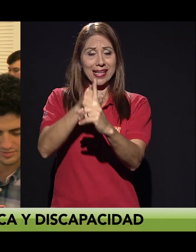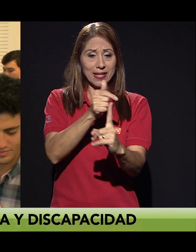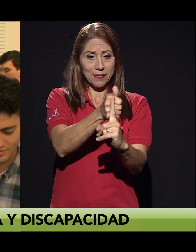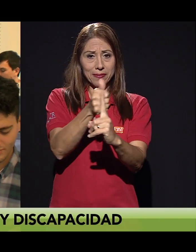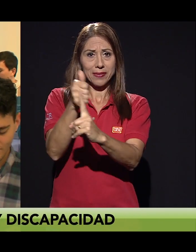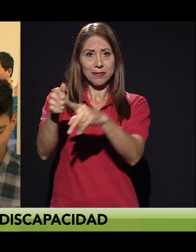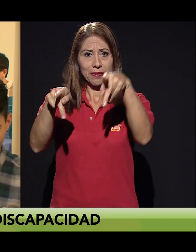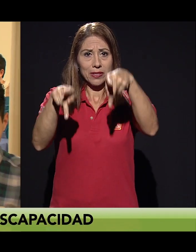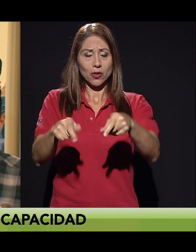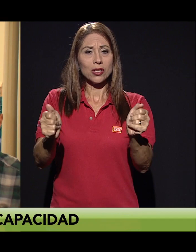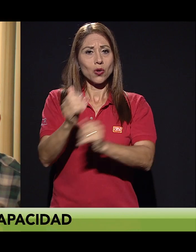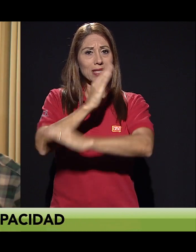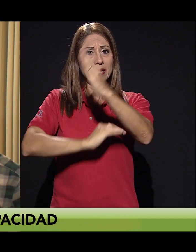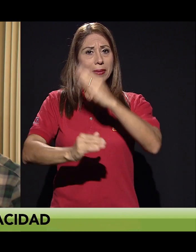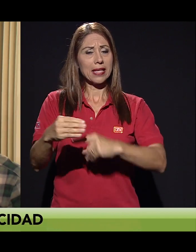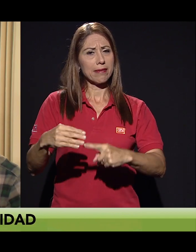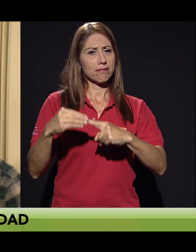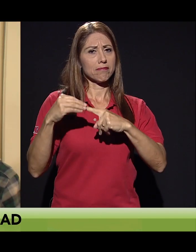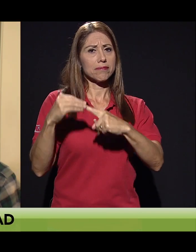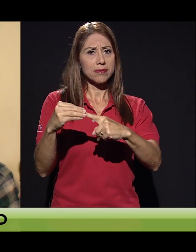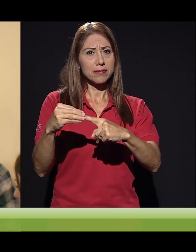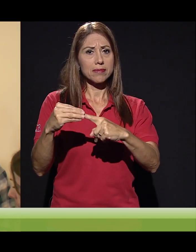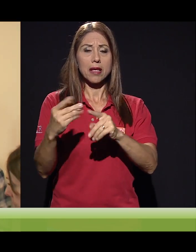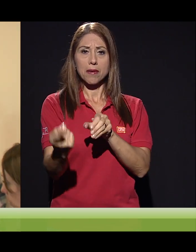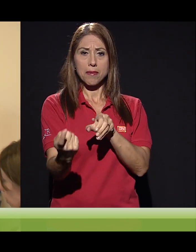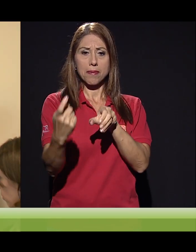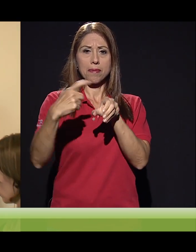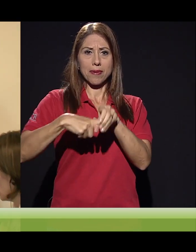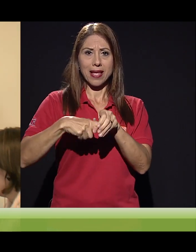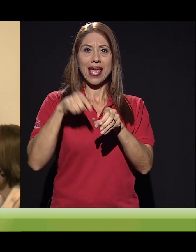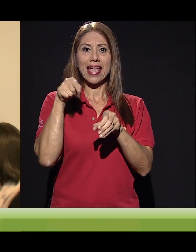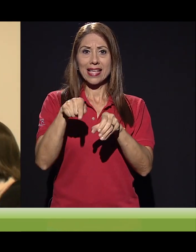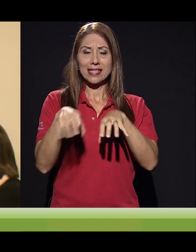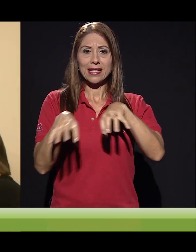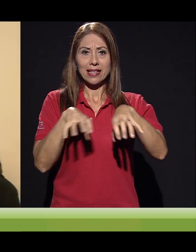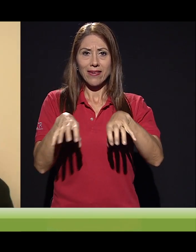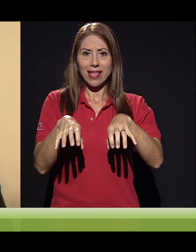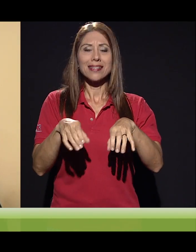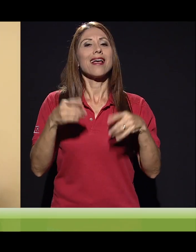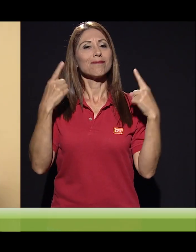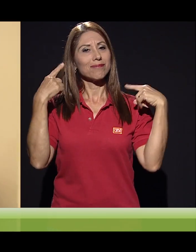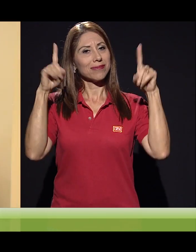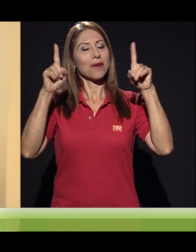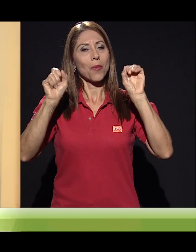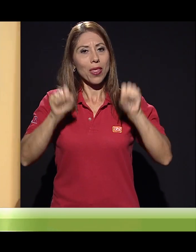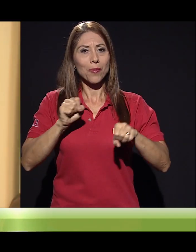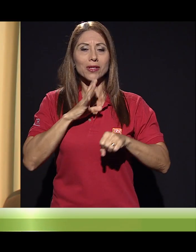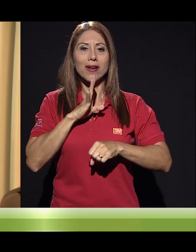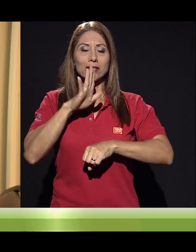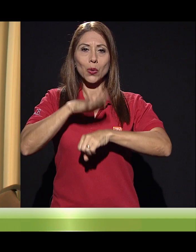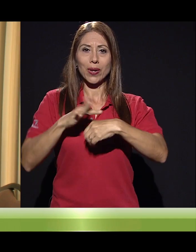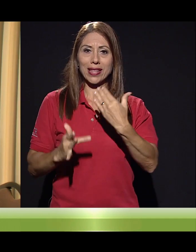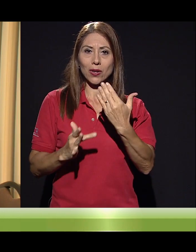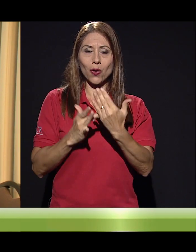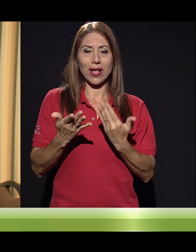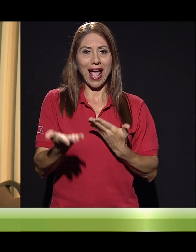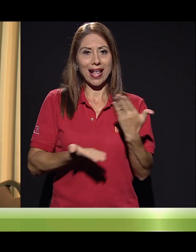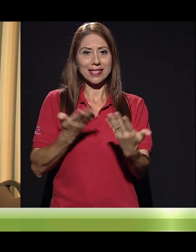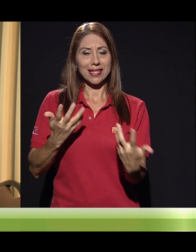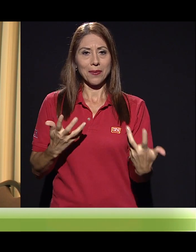discapacidad sean protagonistas en este tipo de actividades, podremos hablar de tecnología al servicio de esta población.